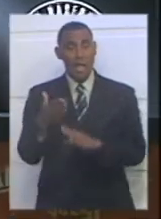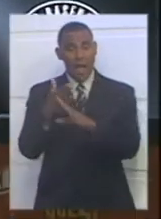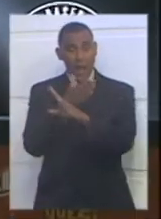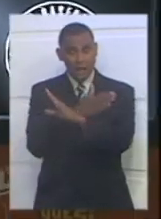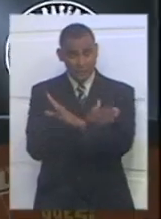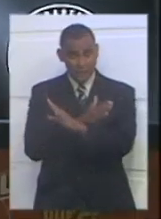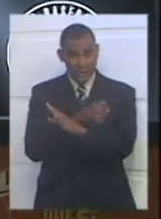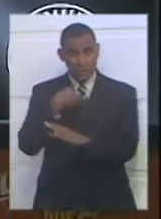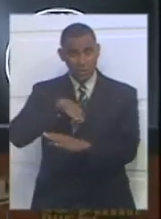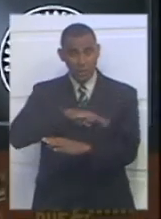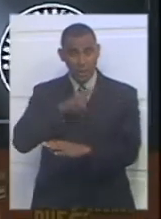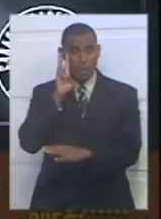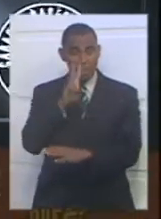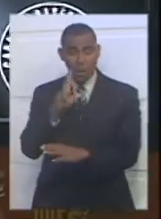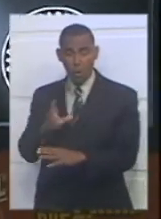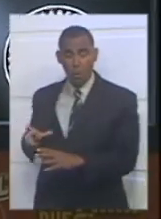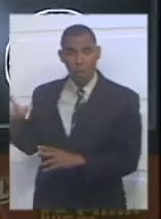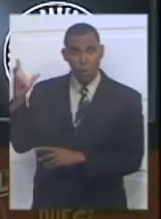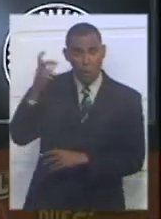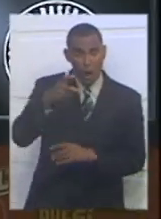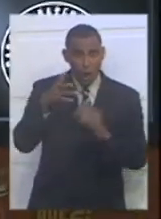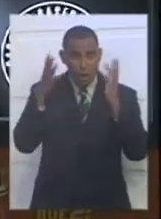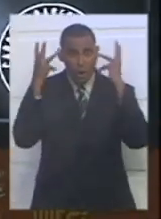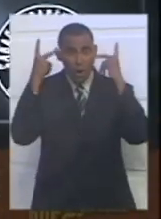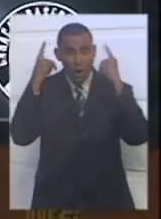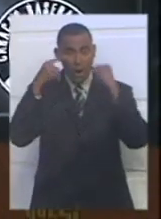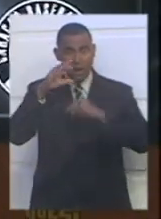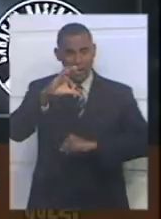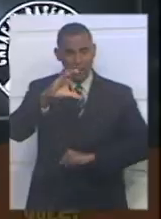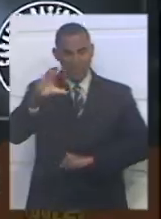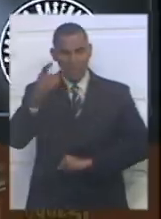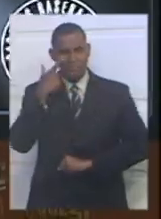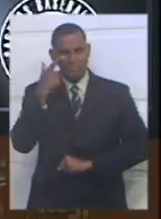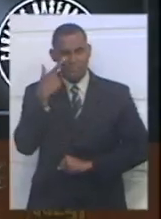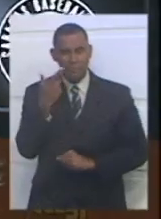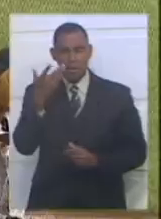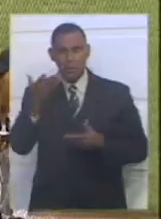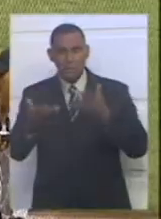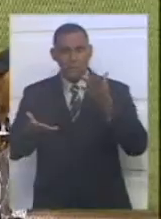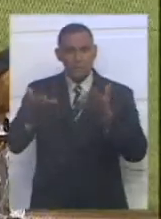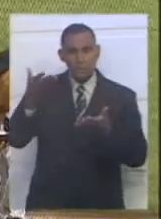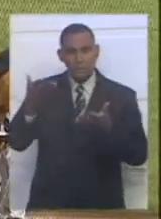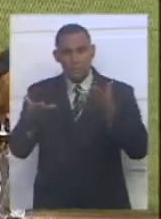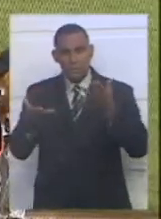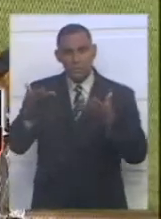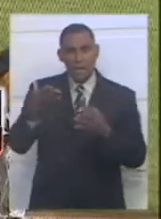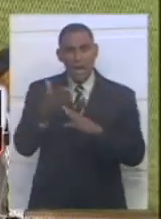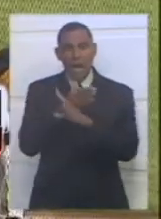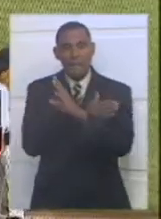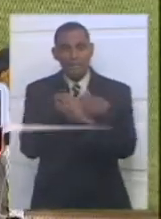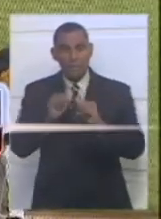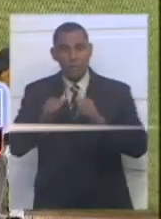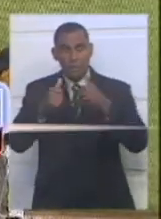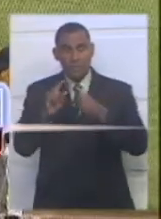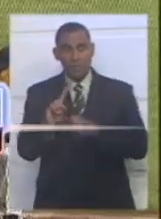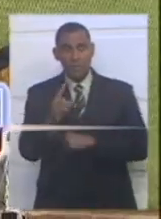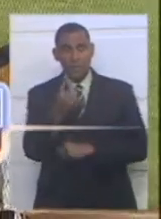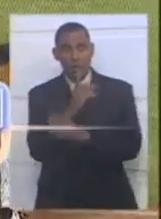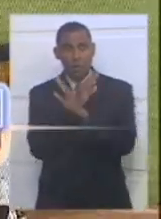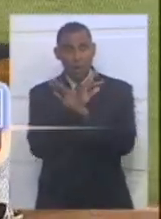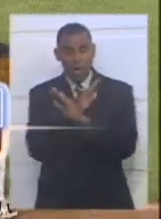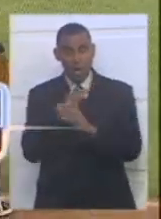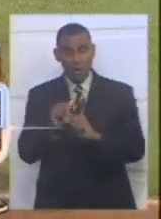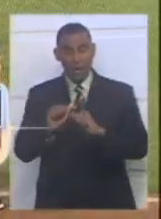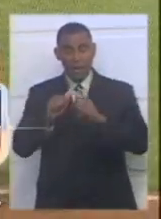al encuentro, el lanzador del equipo melenudo Carlos Quevedo nos hace un breve balance de lo que fueron sus primeros juegos como abridor